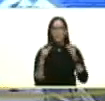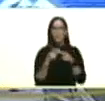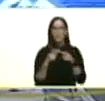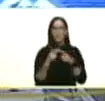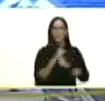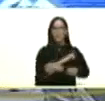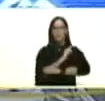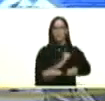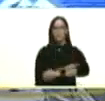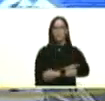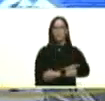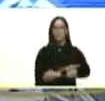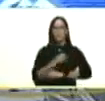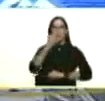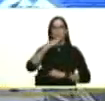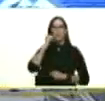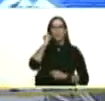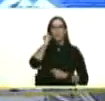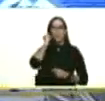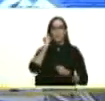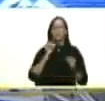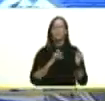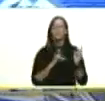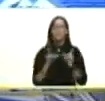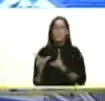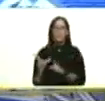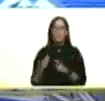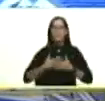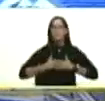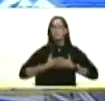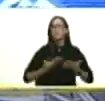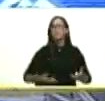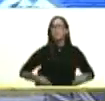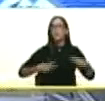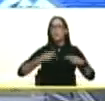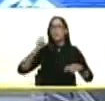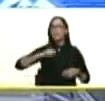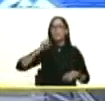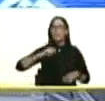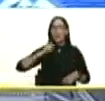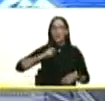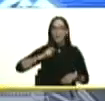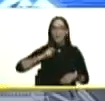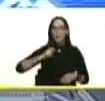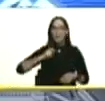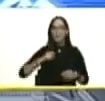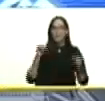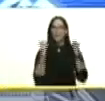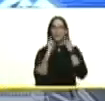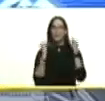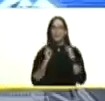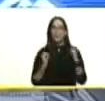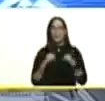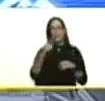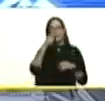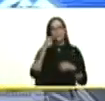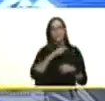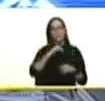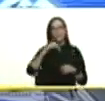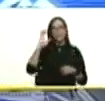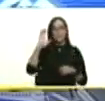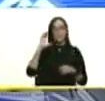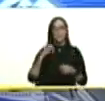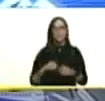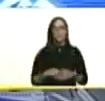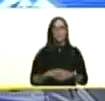de hombres y mujeres dispuestos a dar su vida si fuese necesario por la felicidad y la seguridad de nuestra patria